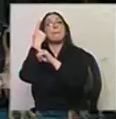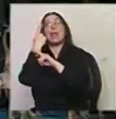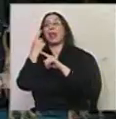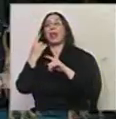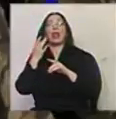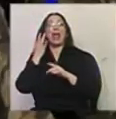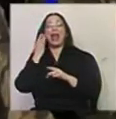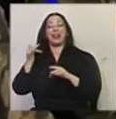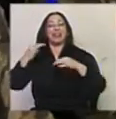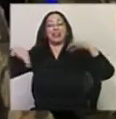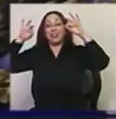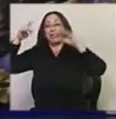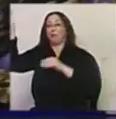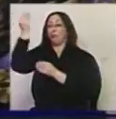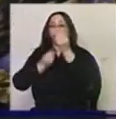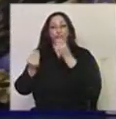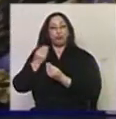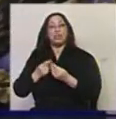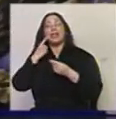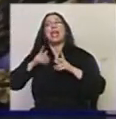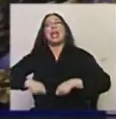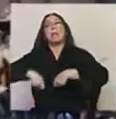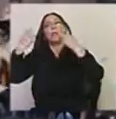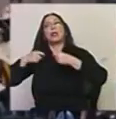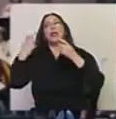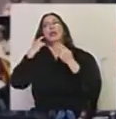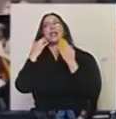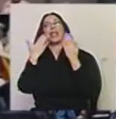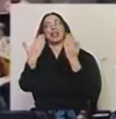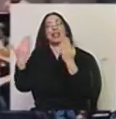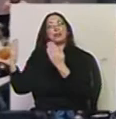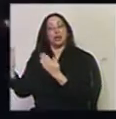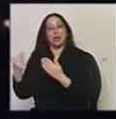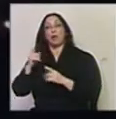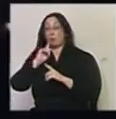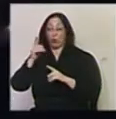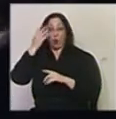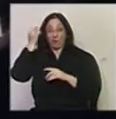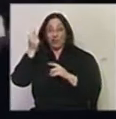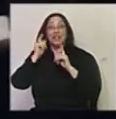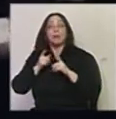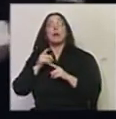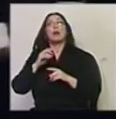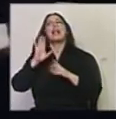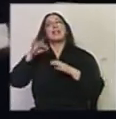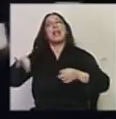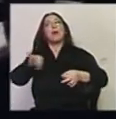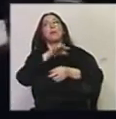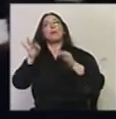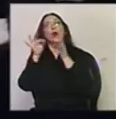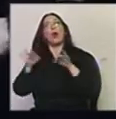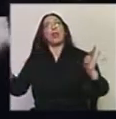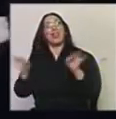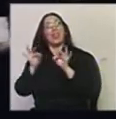Sodre. Además se transformó en exportador de escenografía. No podemos olvidar que la O Sodre ha tenido importantes avances en estos